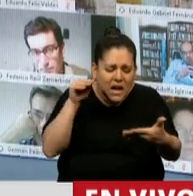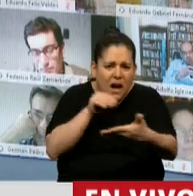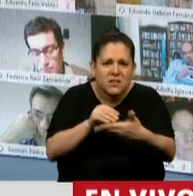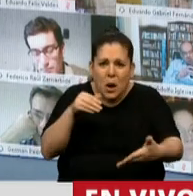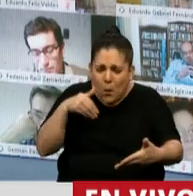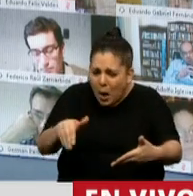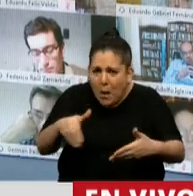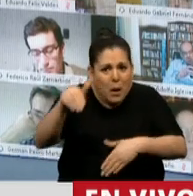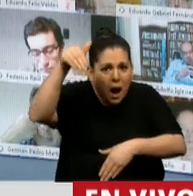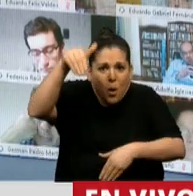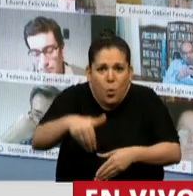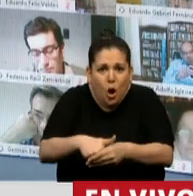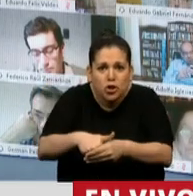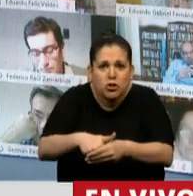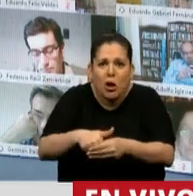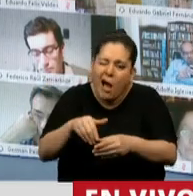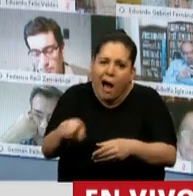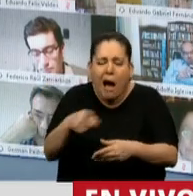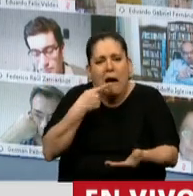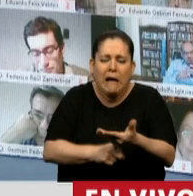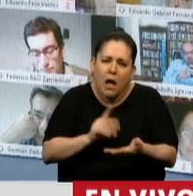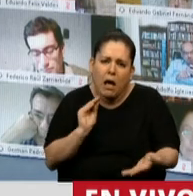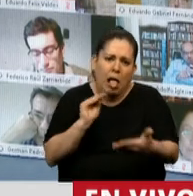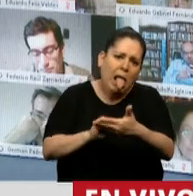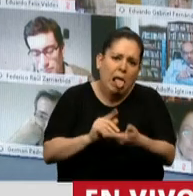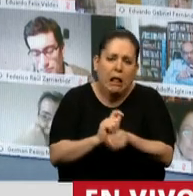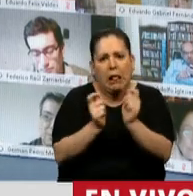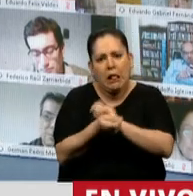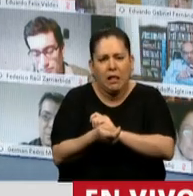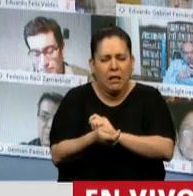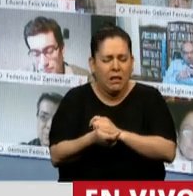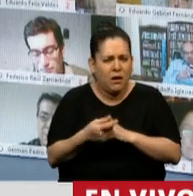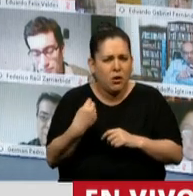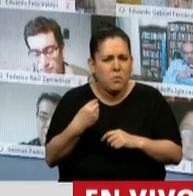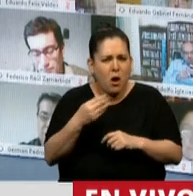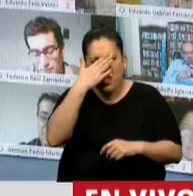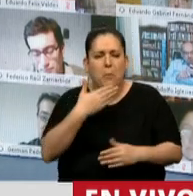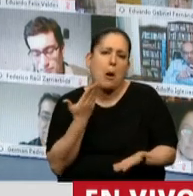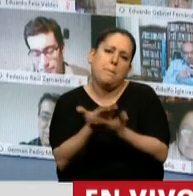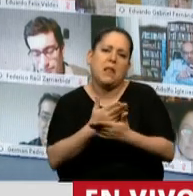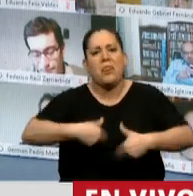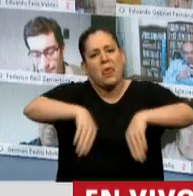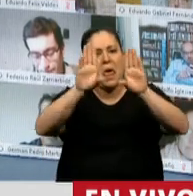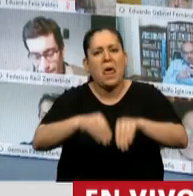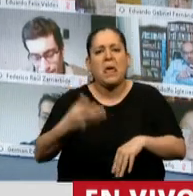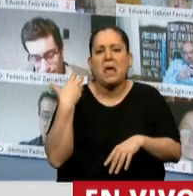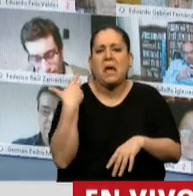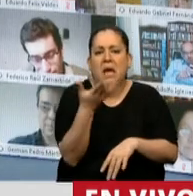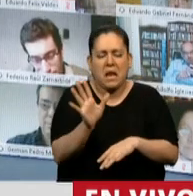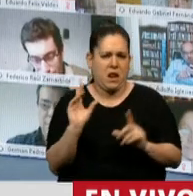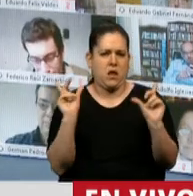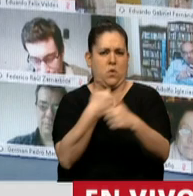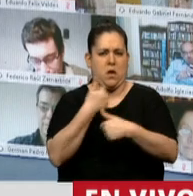minutos antes de la votación y llevarnos puestos con una votación en general y en particular? Está entendido, está entendido.